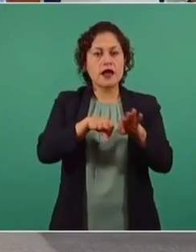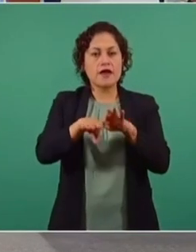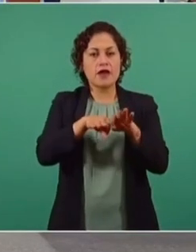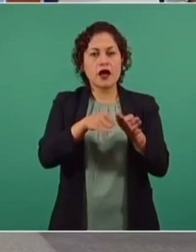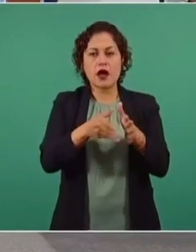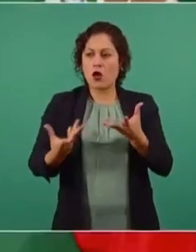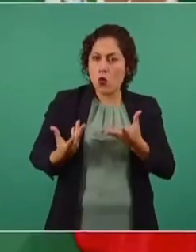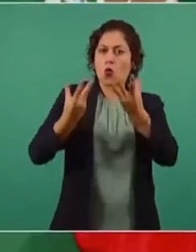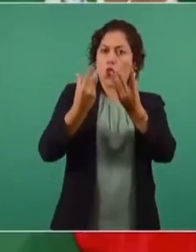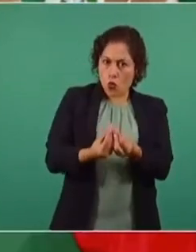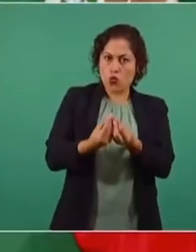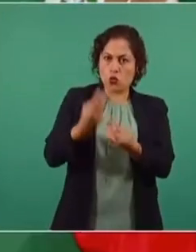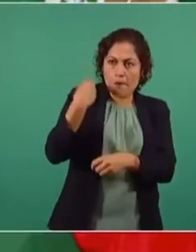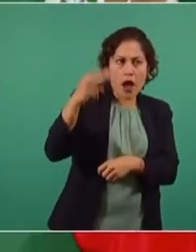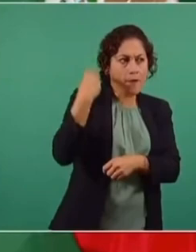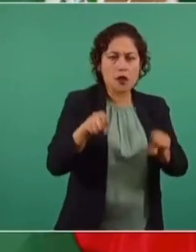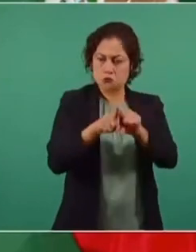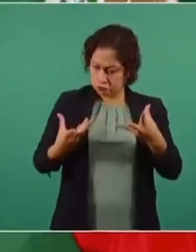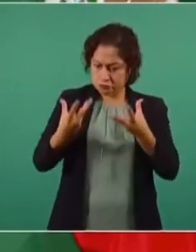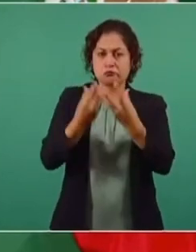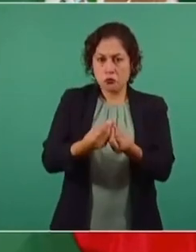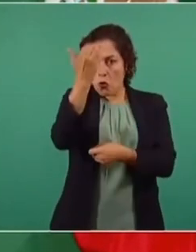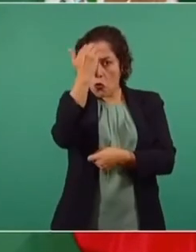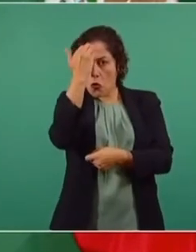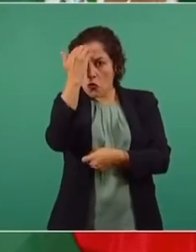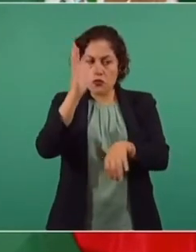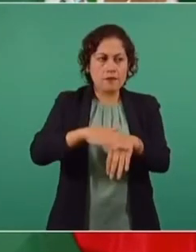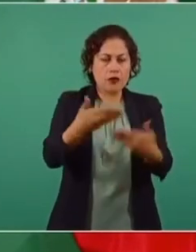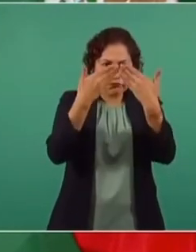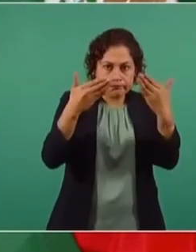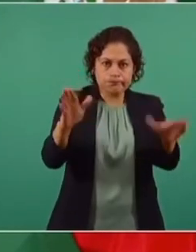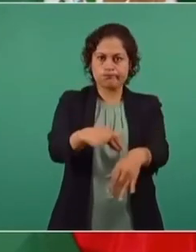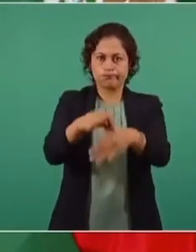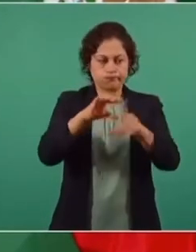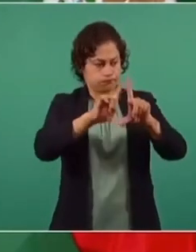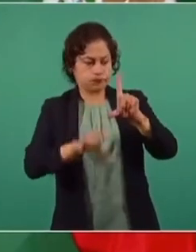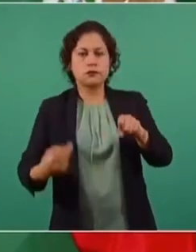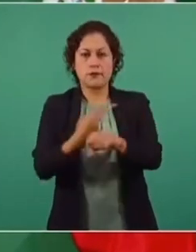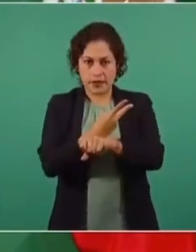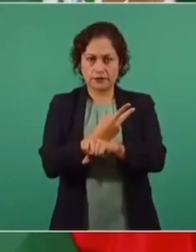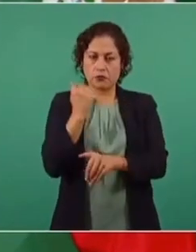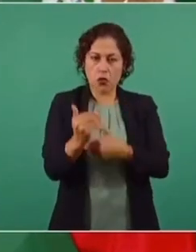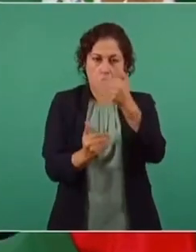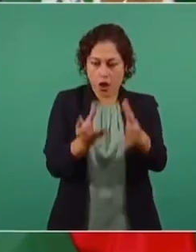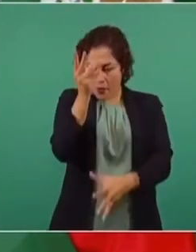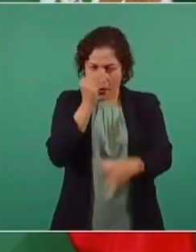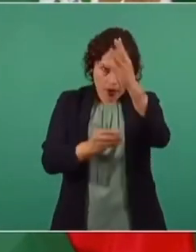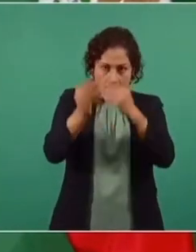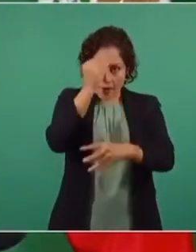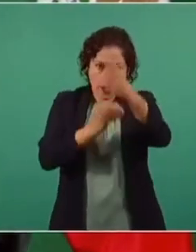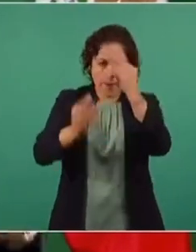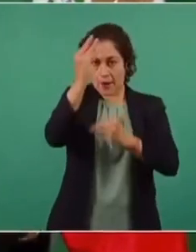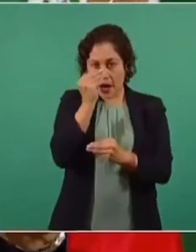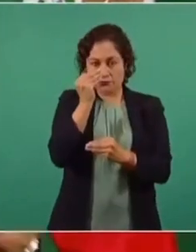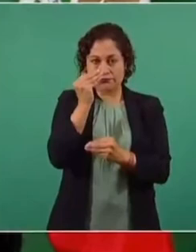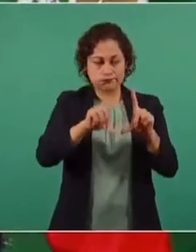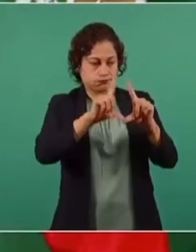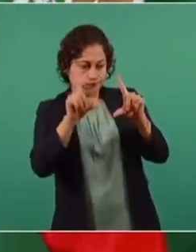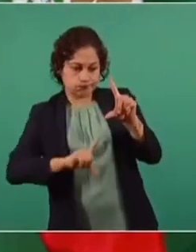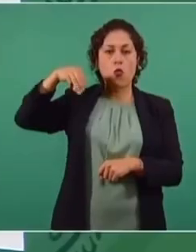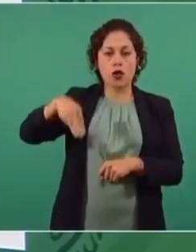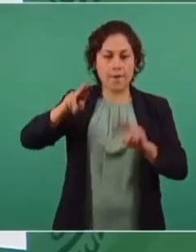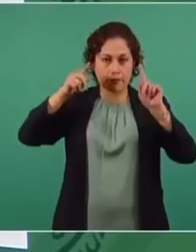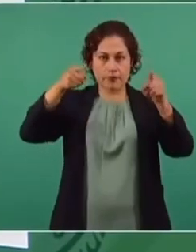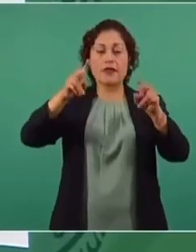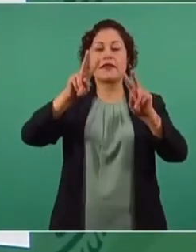se van a las giras, conocen más sobre la realidad del país, se van formando, recogen los sentimientos del pueblo, de la